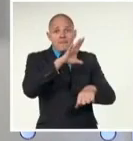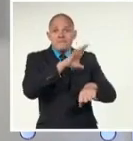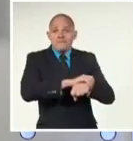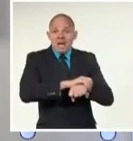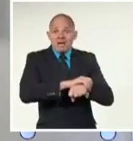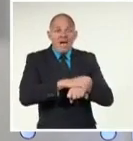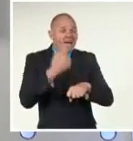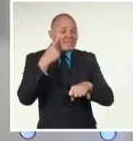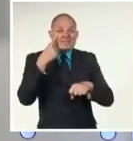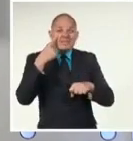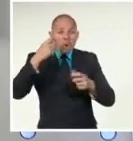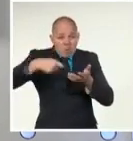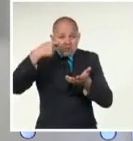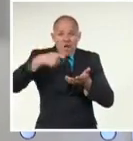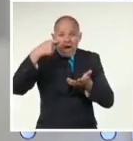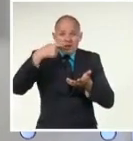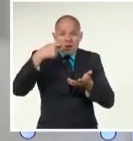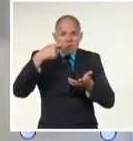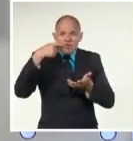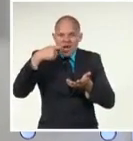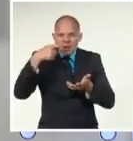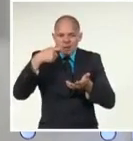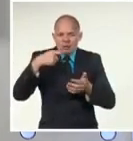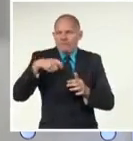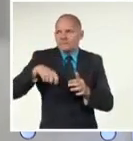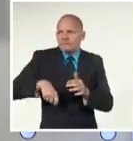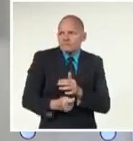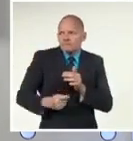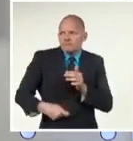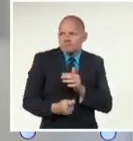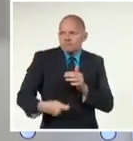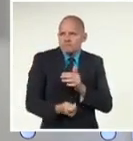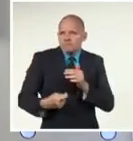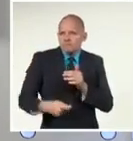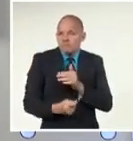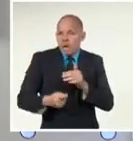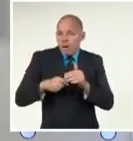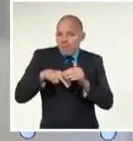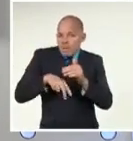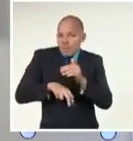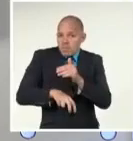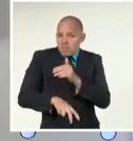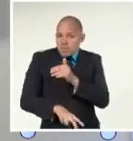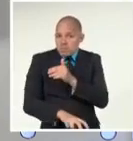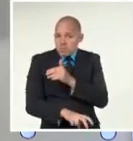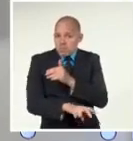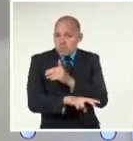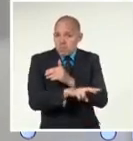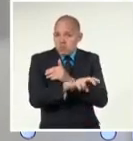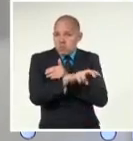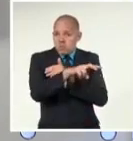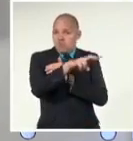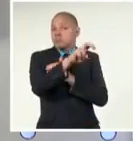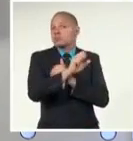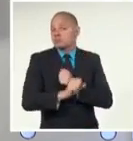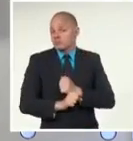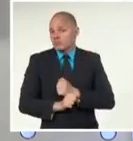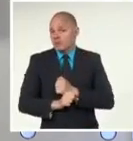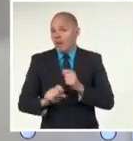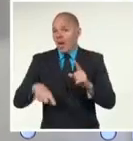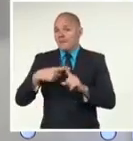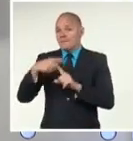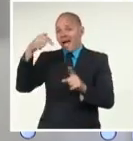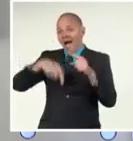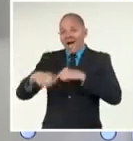cuchara puede convertirse en una herramienta para construir un túnel y que la libertad es el propósito de todos los palestinos que hoy se